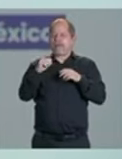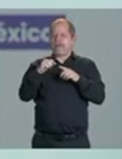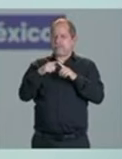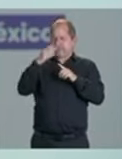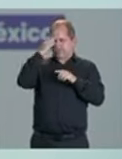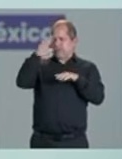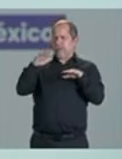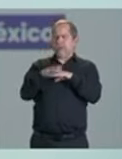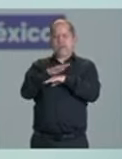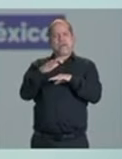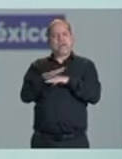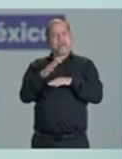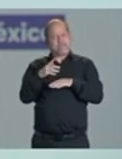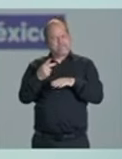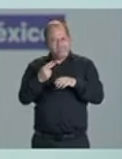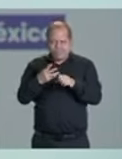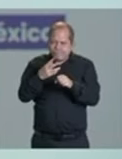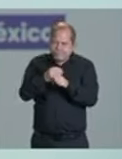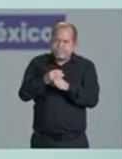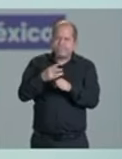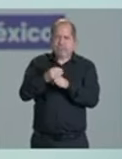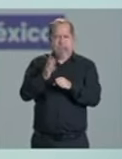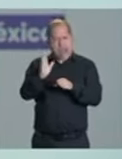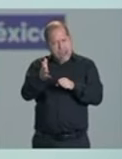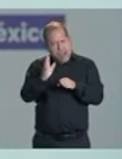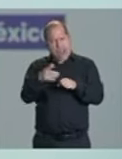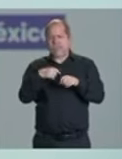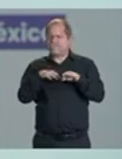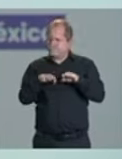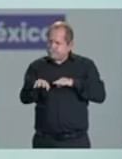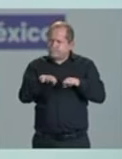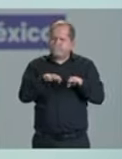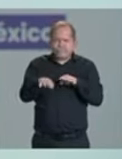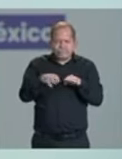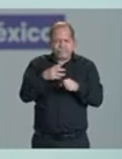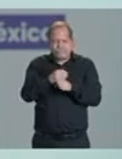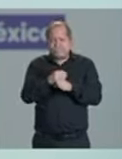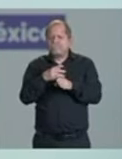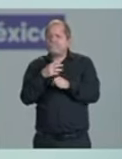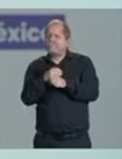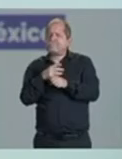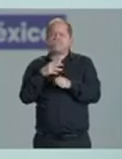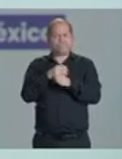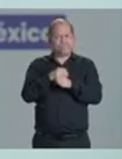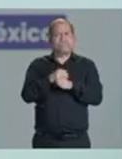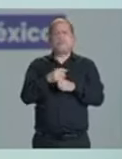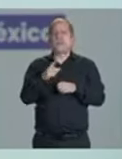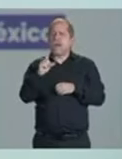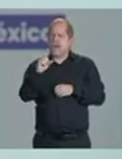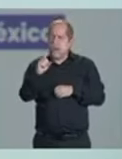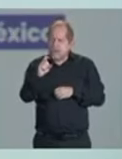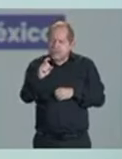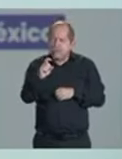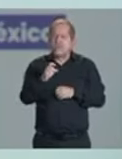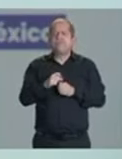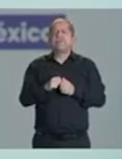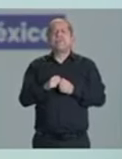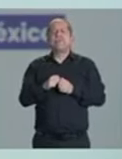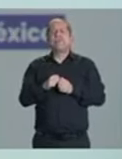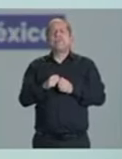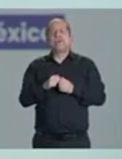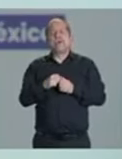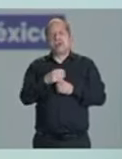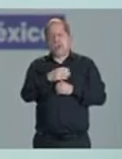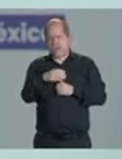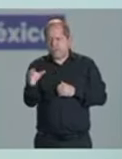vamos a desarrollar también. Para que podamos atender la adaptación en términos del agua, en términos de la producción en el campo,